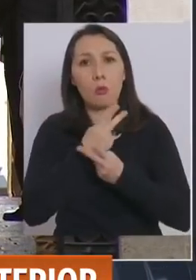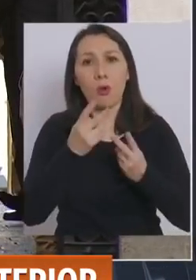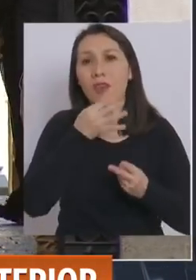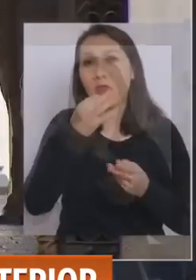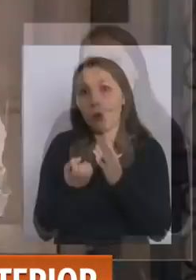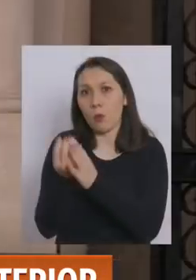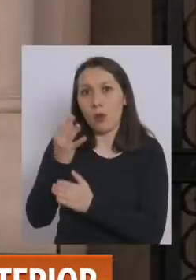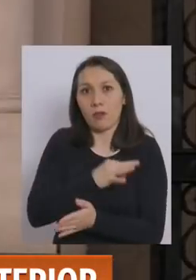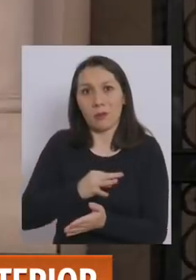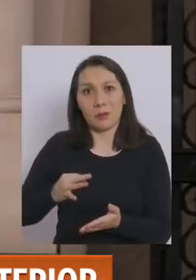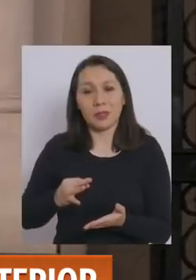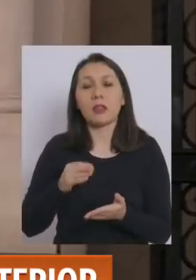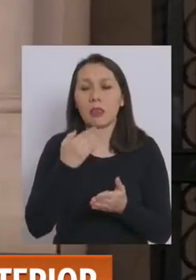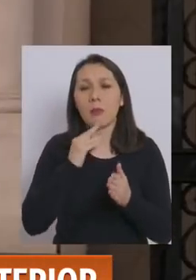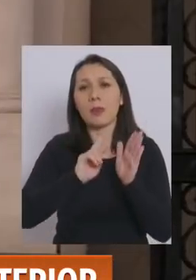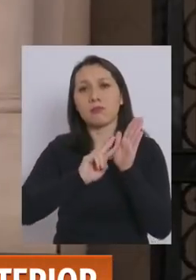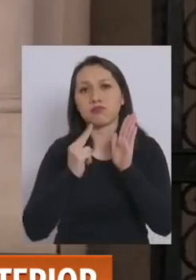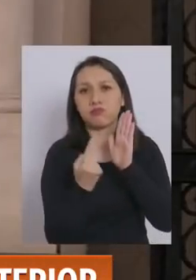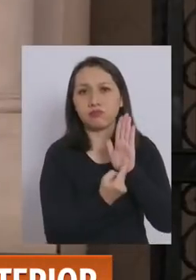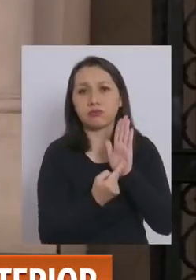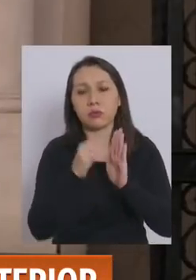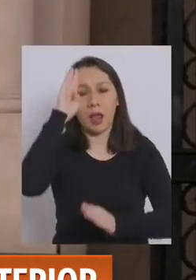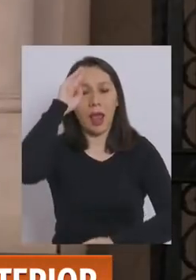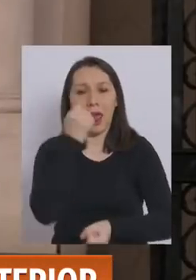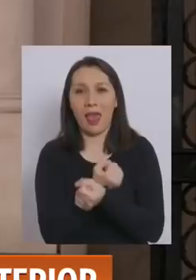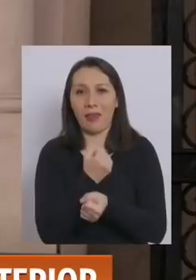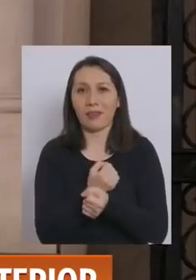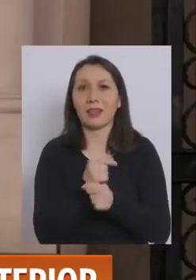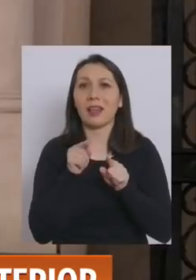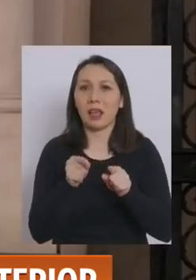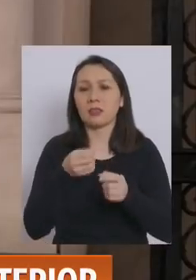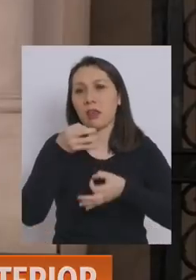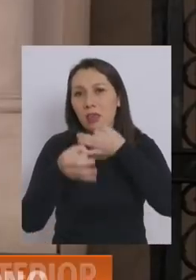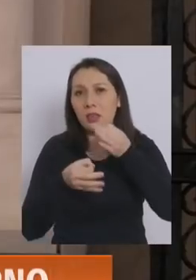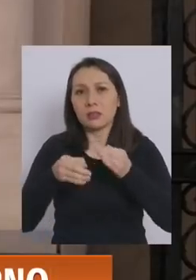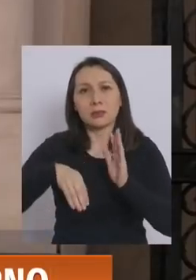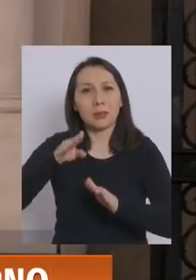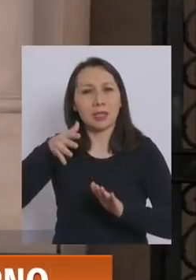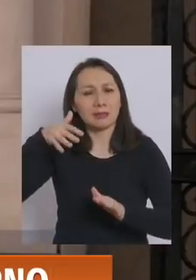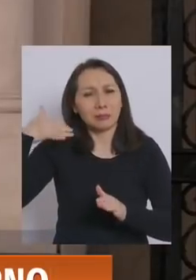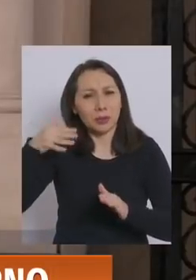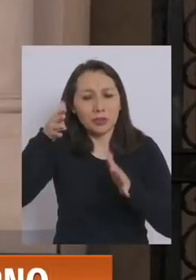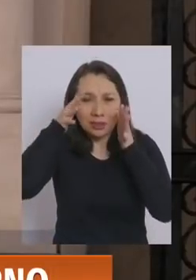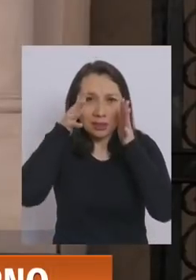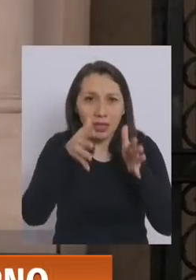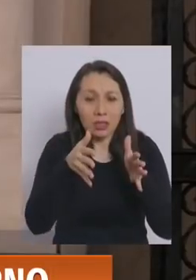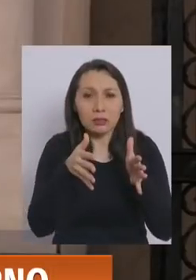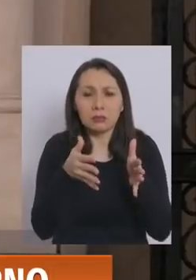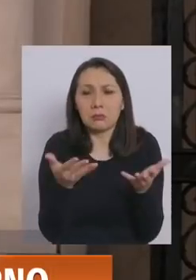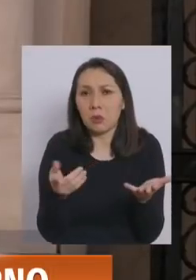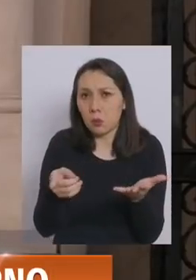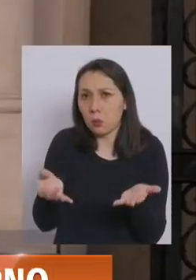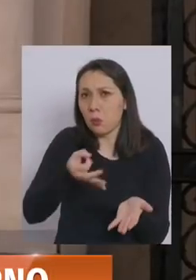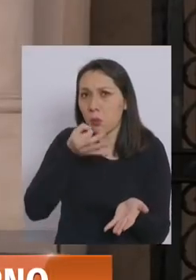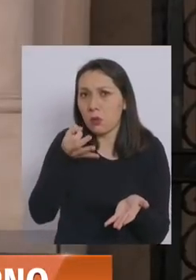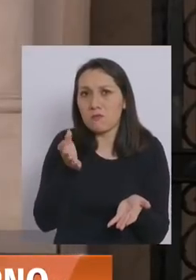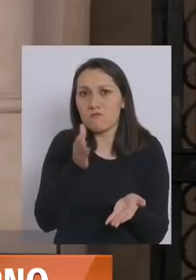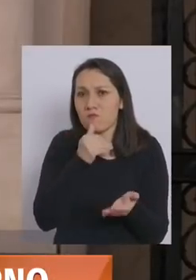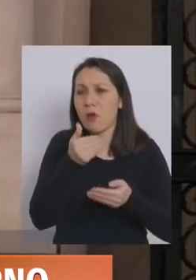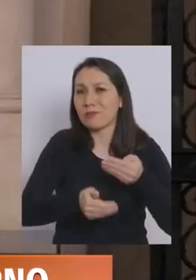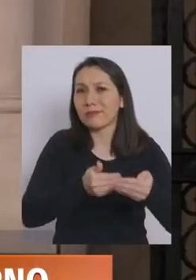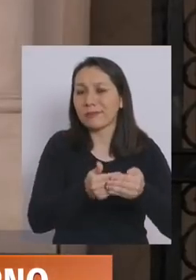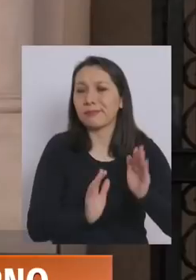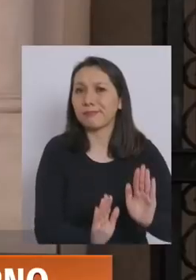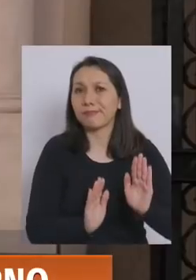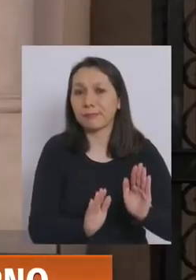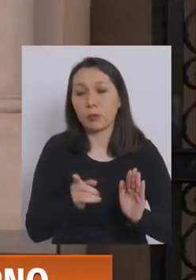en ese contexto se marca también la reforma de carabineros, una reforma que la han planteado como prioritaria, pero que, al parecer, ustedes mismos lo han dicho, no ha tenido el avance.